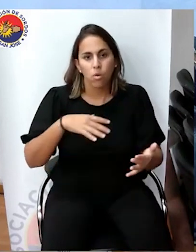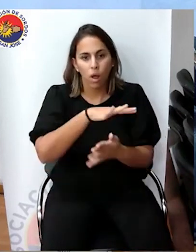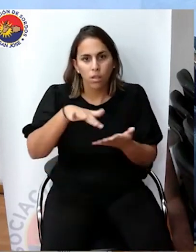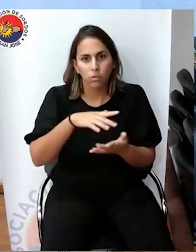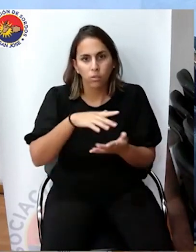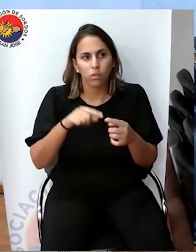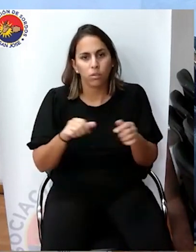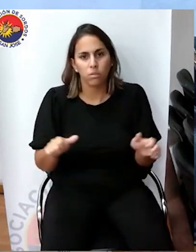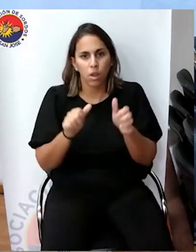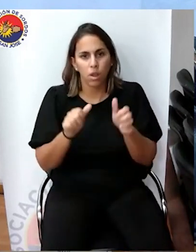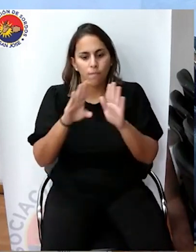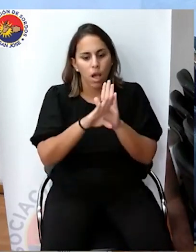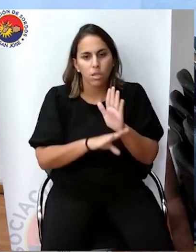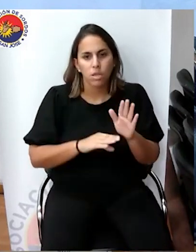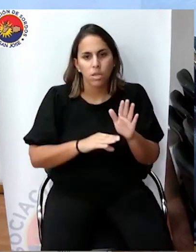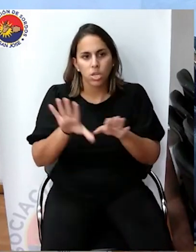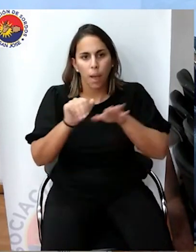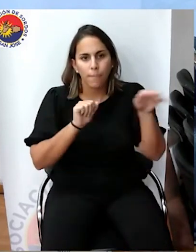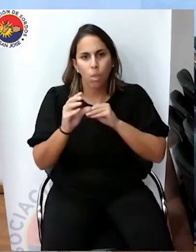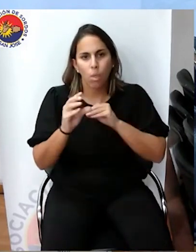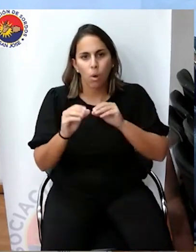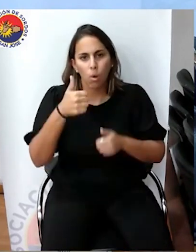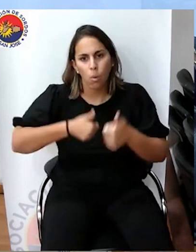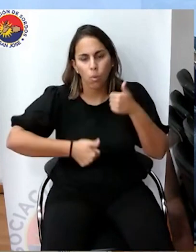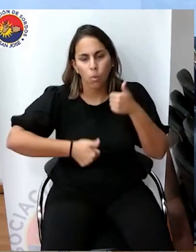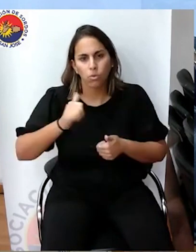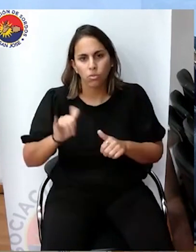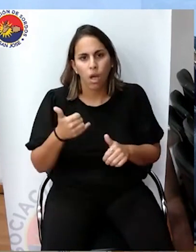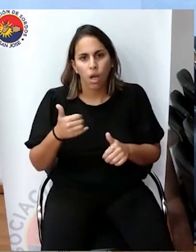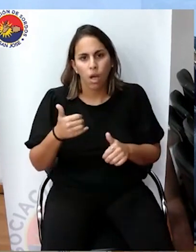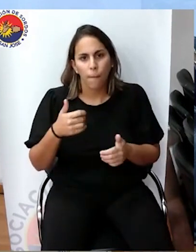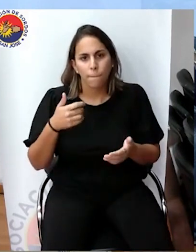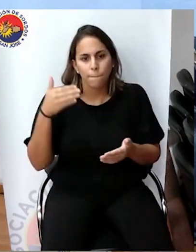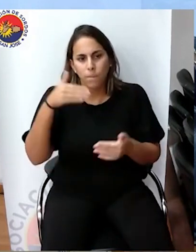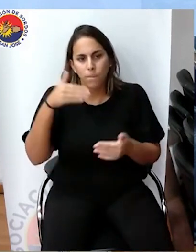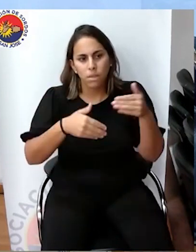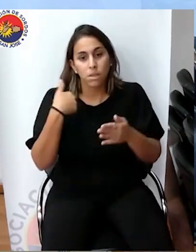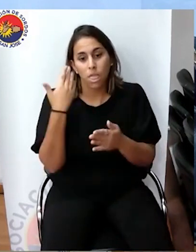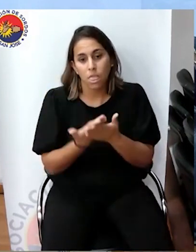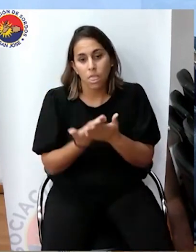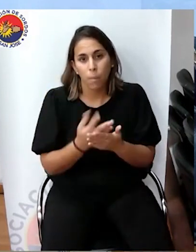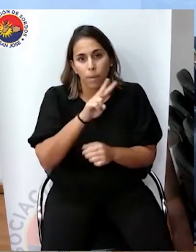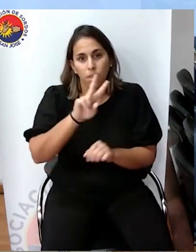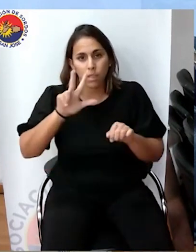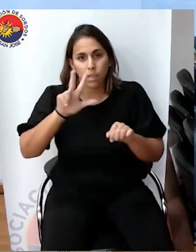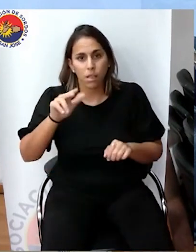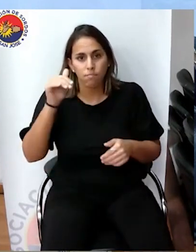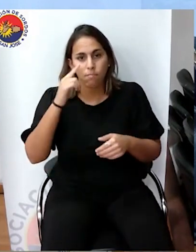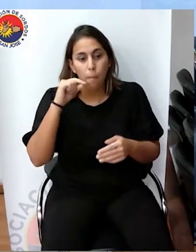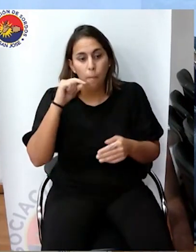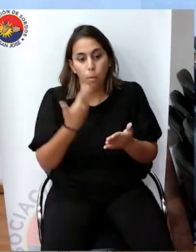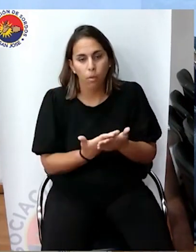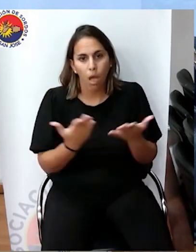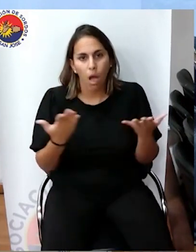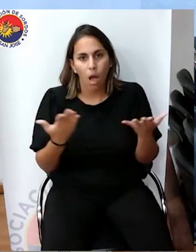concurso y se ha avanzado habiéndose presentado 23 propuestas. En este momento